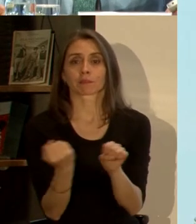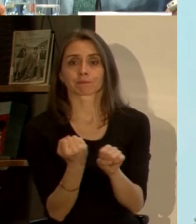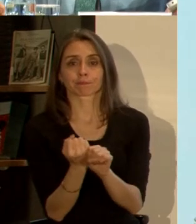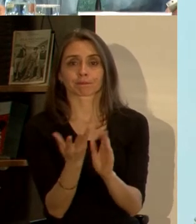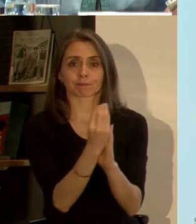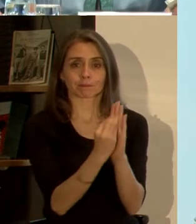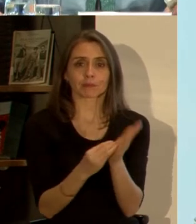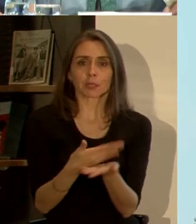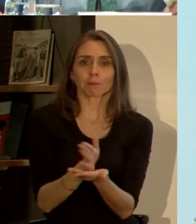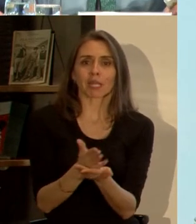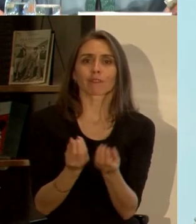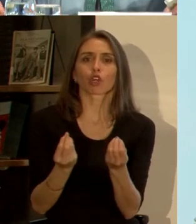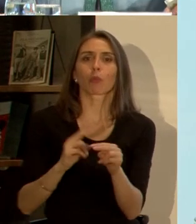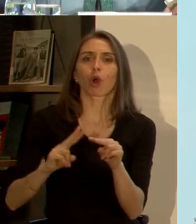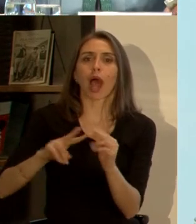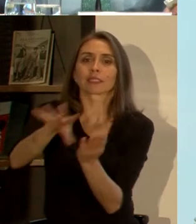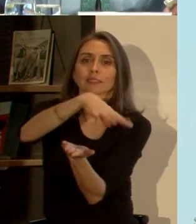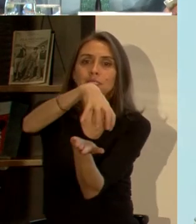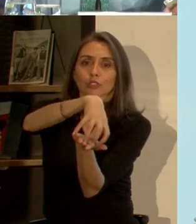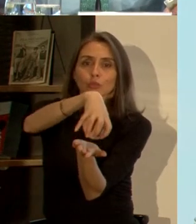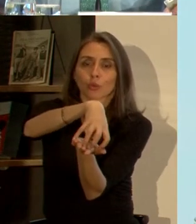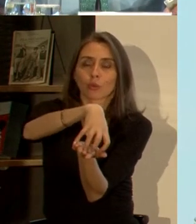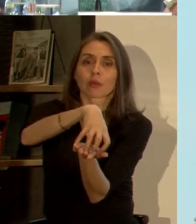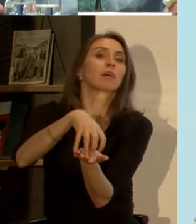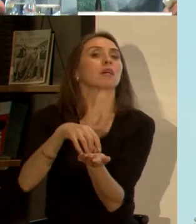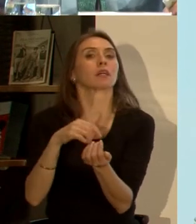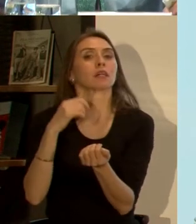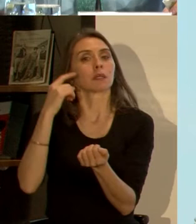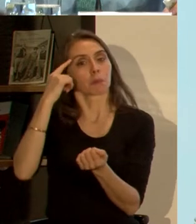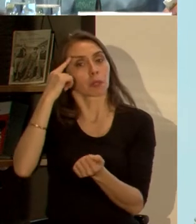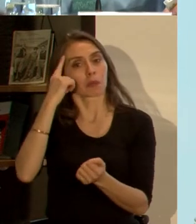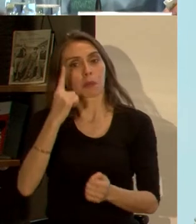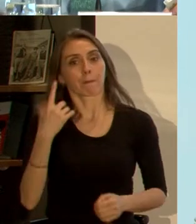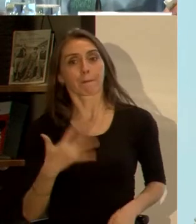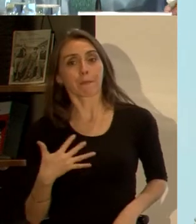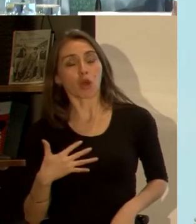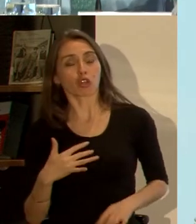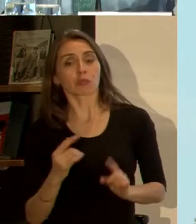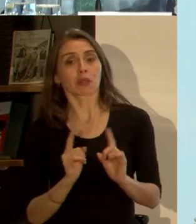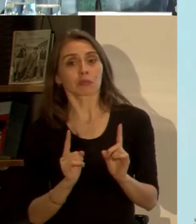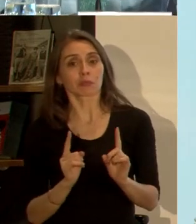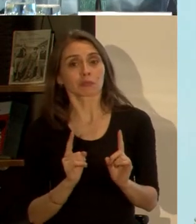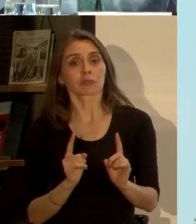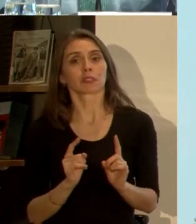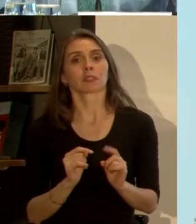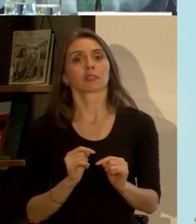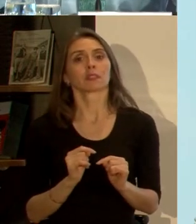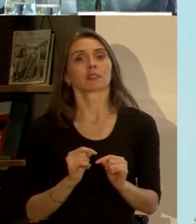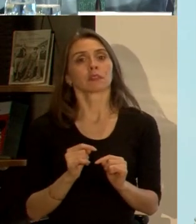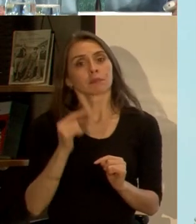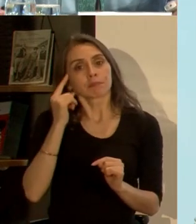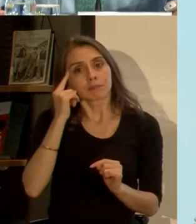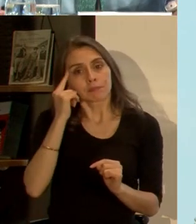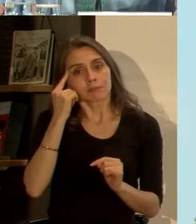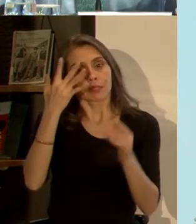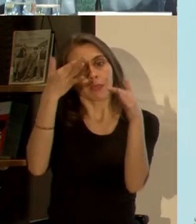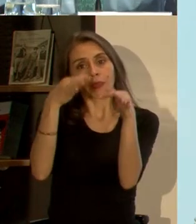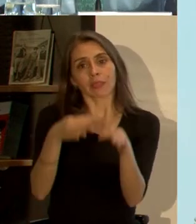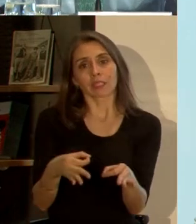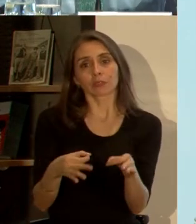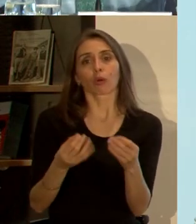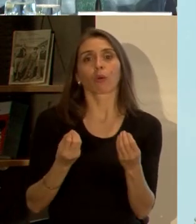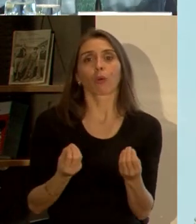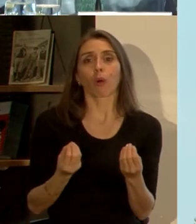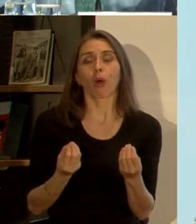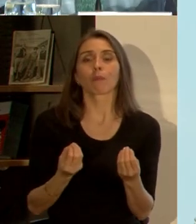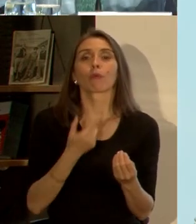planificación urbana, aunque no parezca tan prioritario en algunos casos, pues hay que tomar una decisión sobre cómo